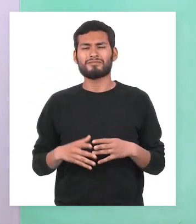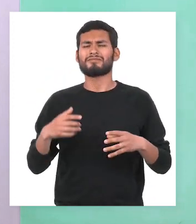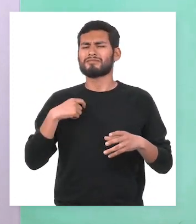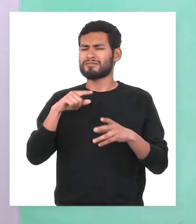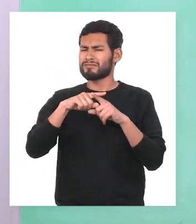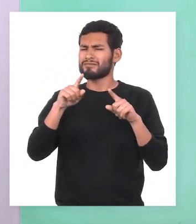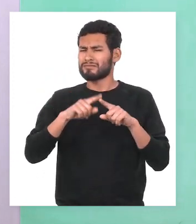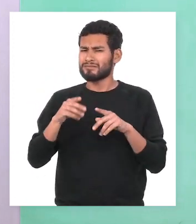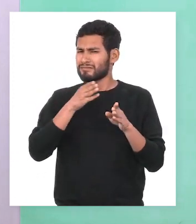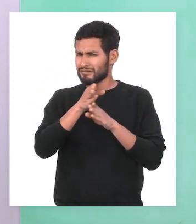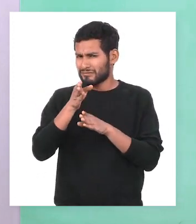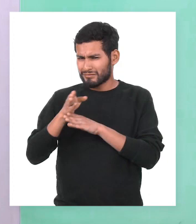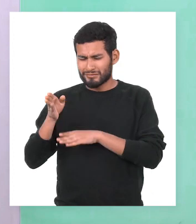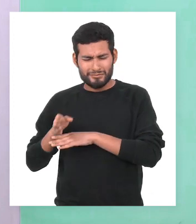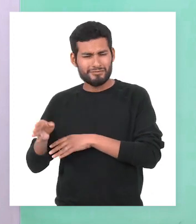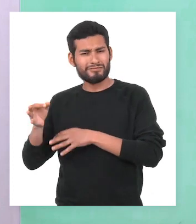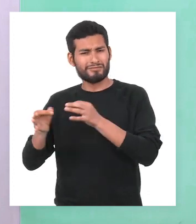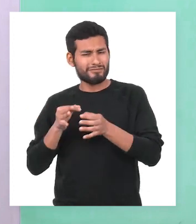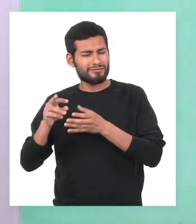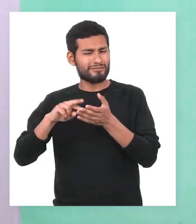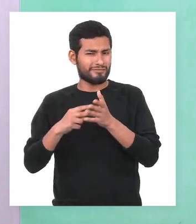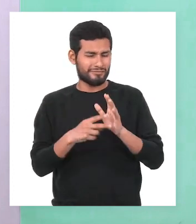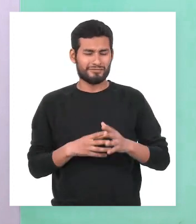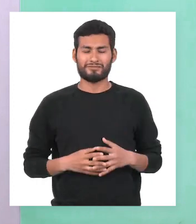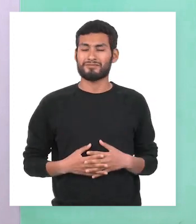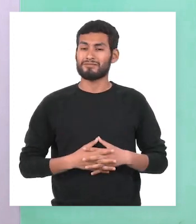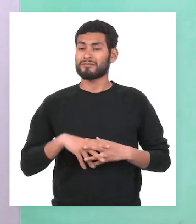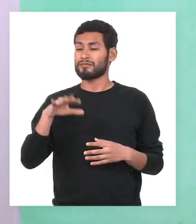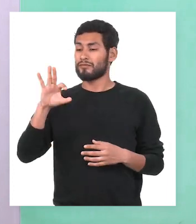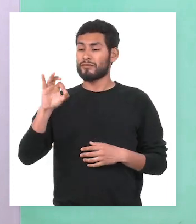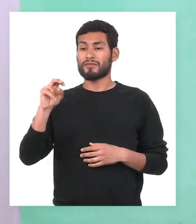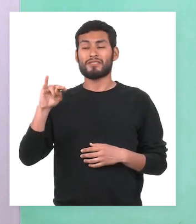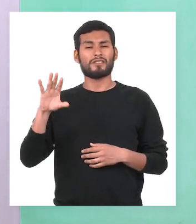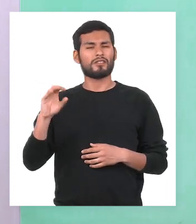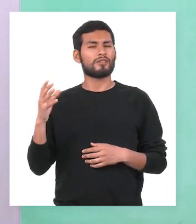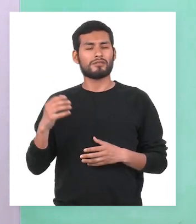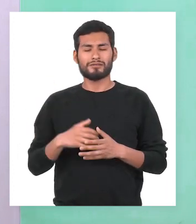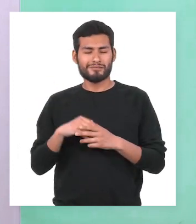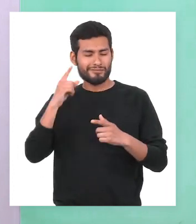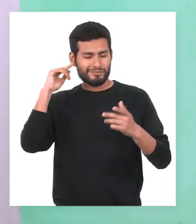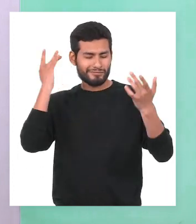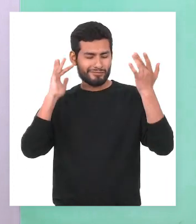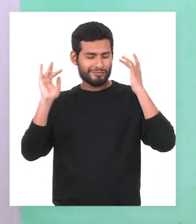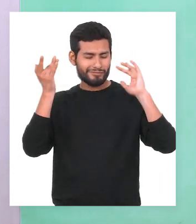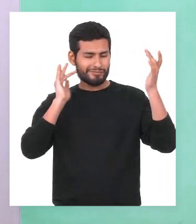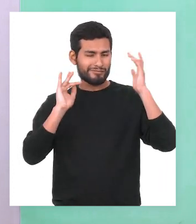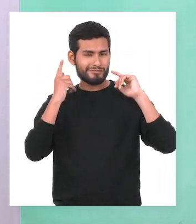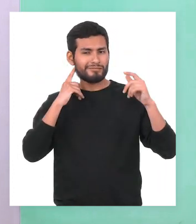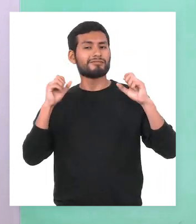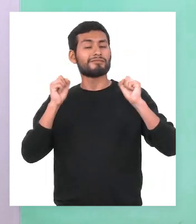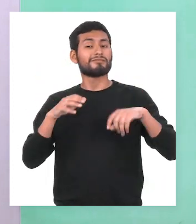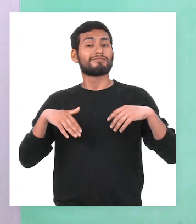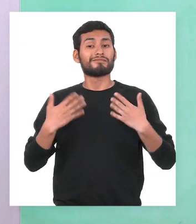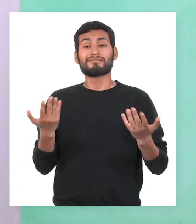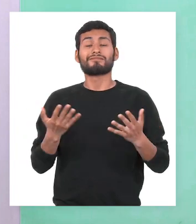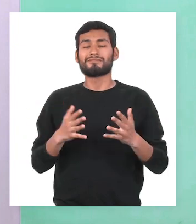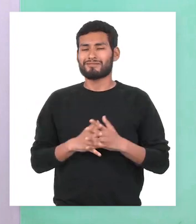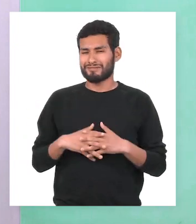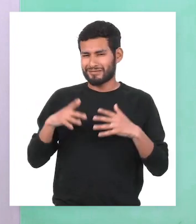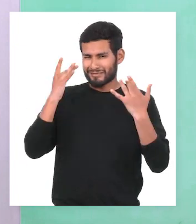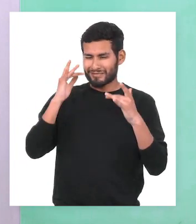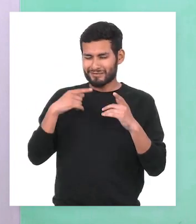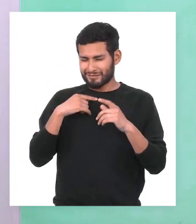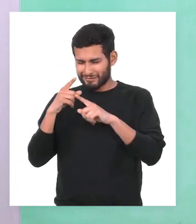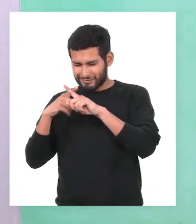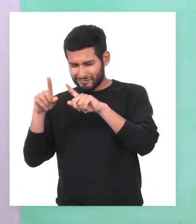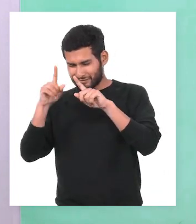uno tiene su propia definición y explicación. El nivel fónico está basado en los sonidos y cómo estos nos permiten, entre otras cosas,